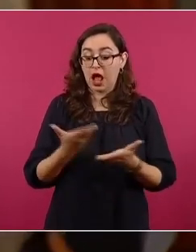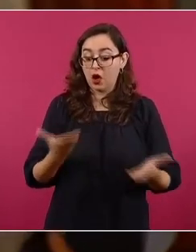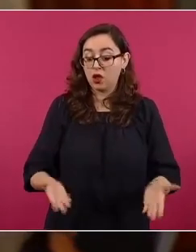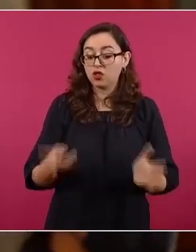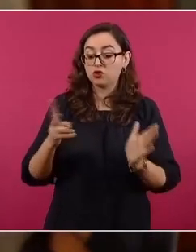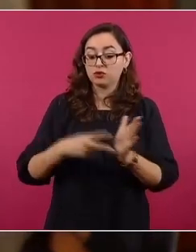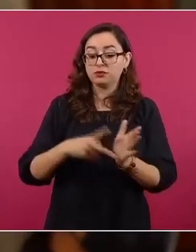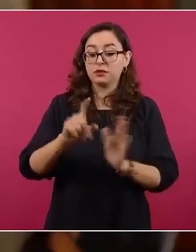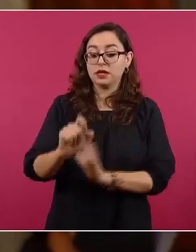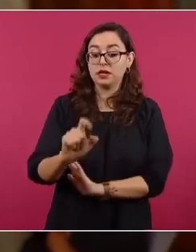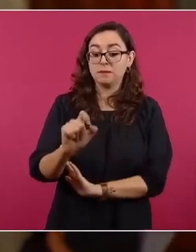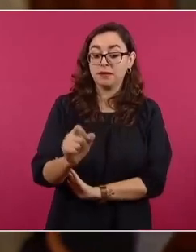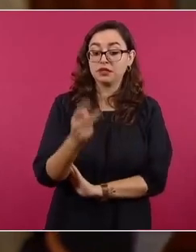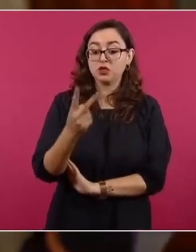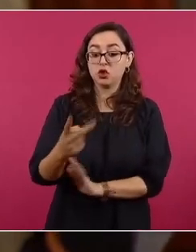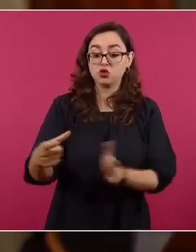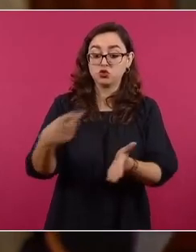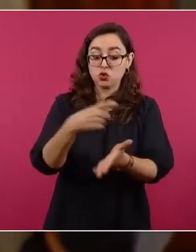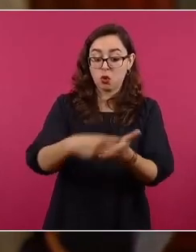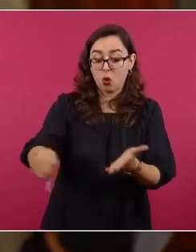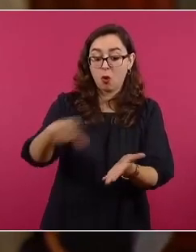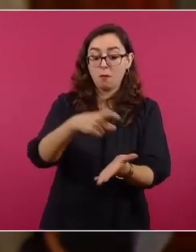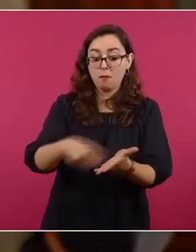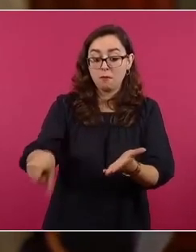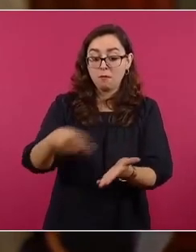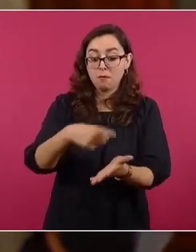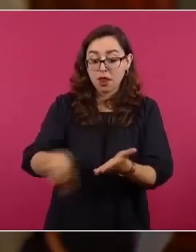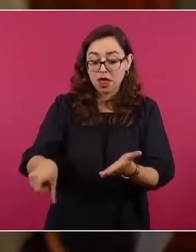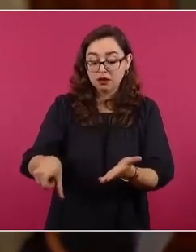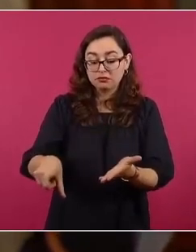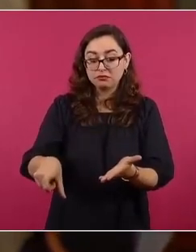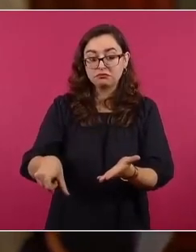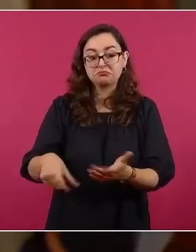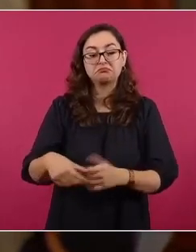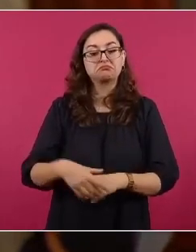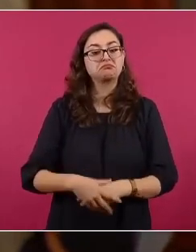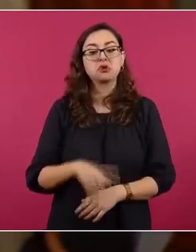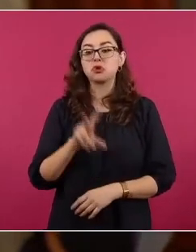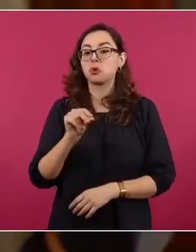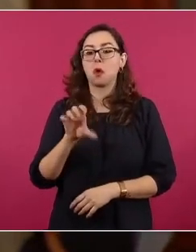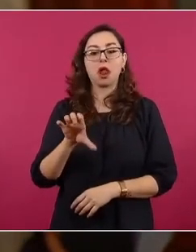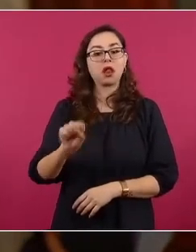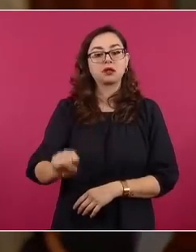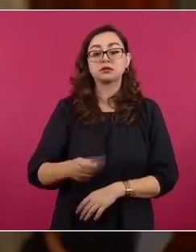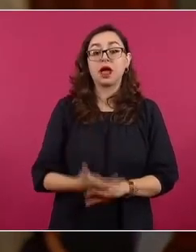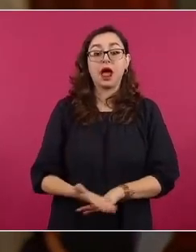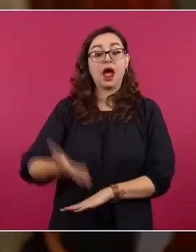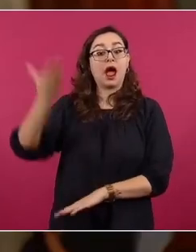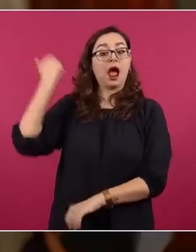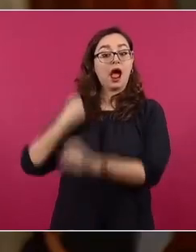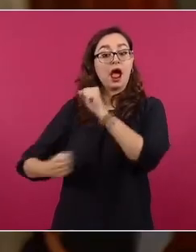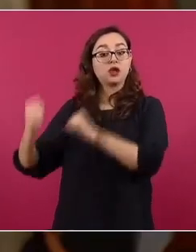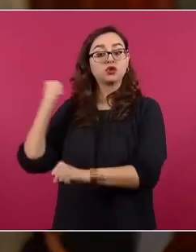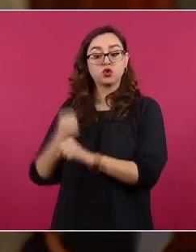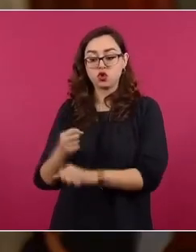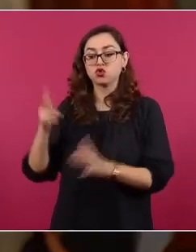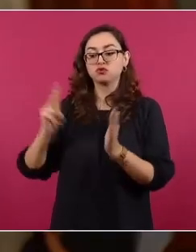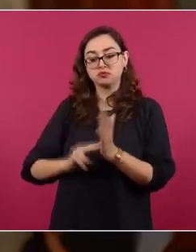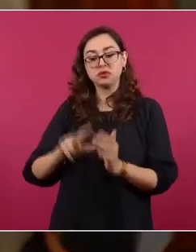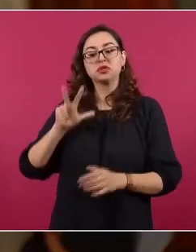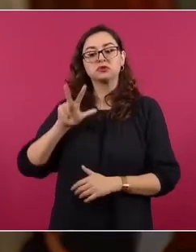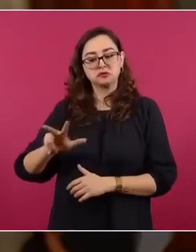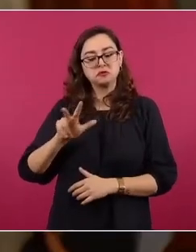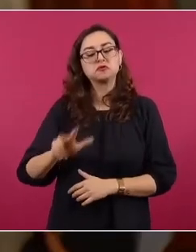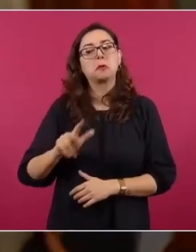para comprar la mitad de las cosas que se compraban con un salario mínimo en el 2018?